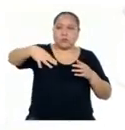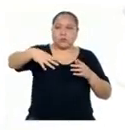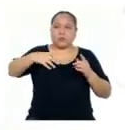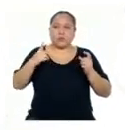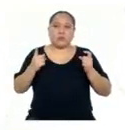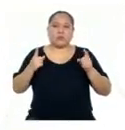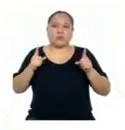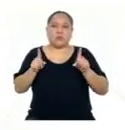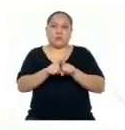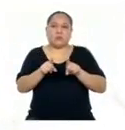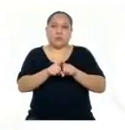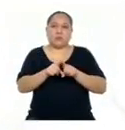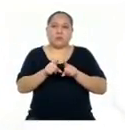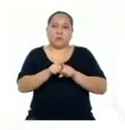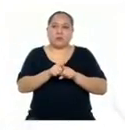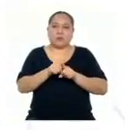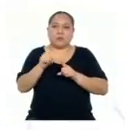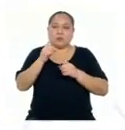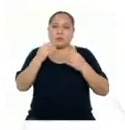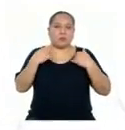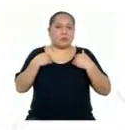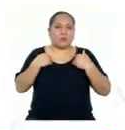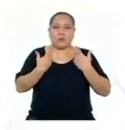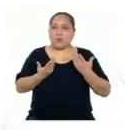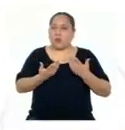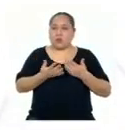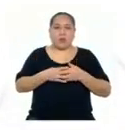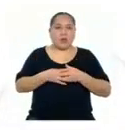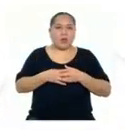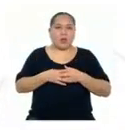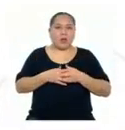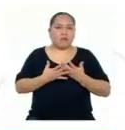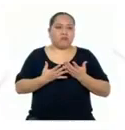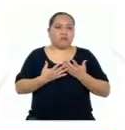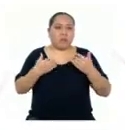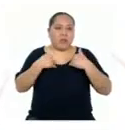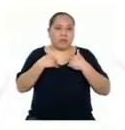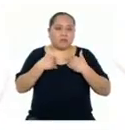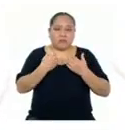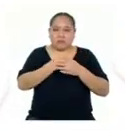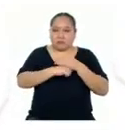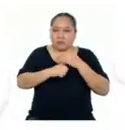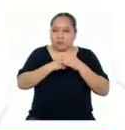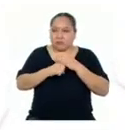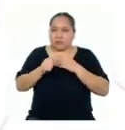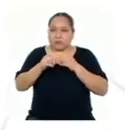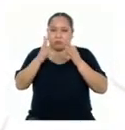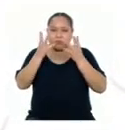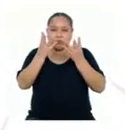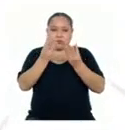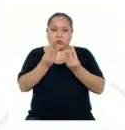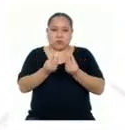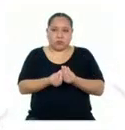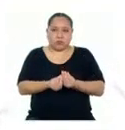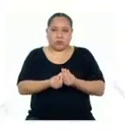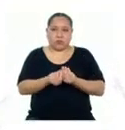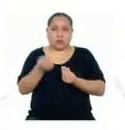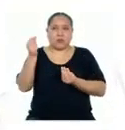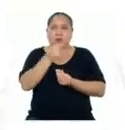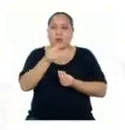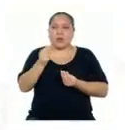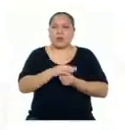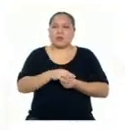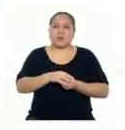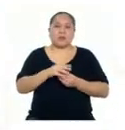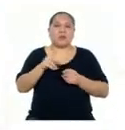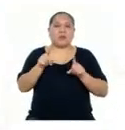que se apareen Con las hembras Y no tengan descendencia Reduciendo La población Causante De la plaga Y la aplicación De las